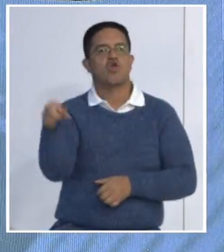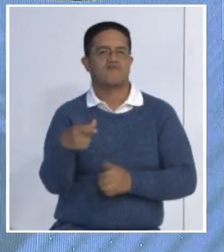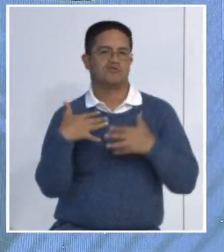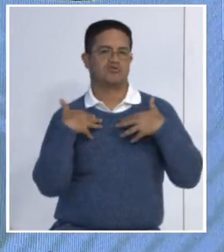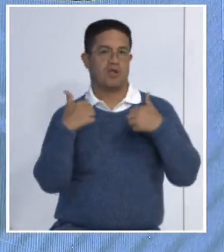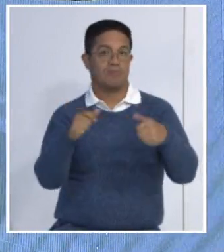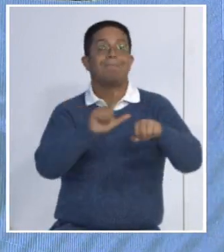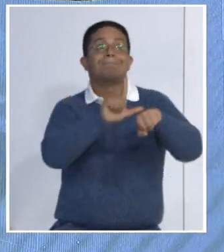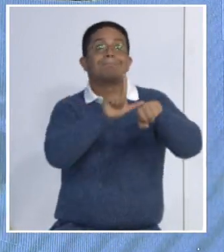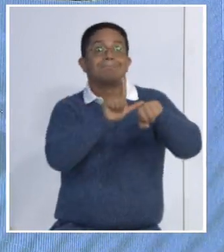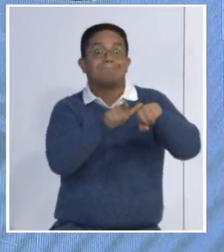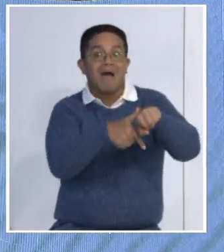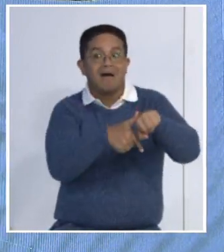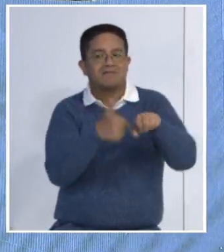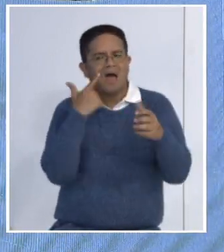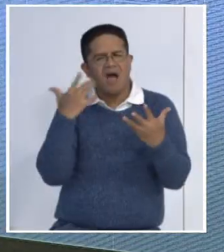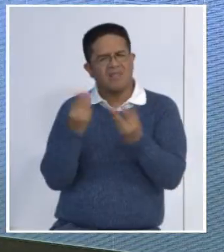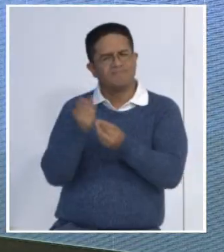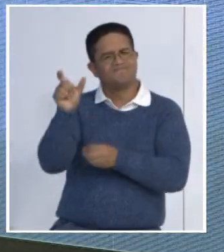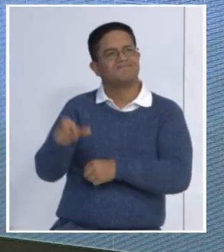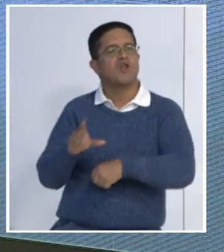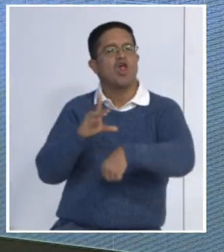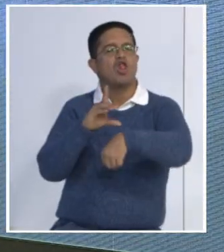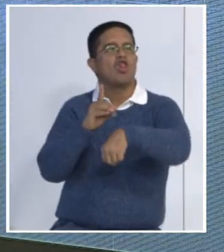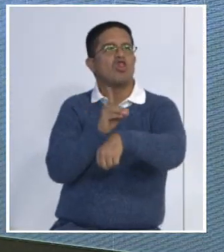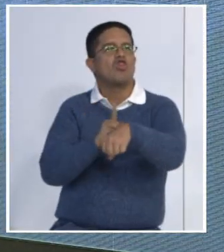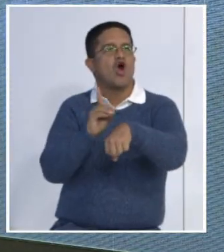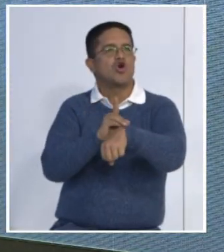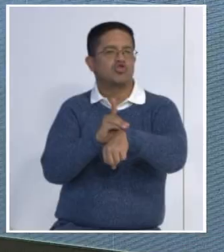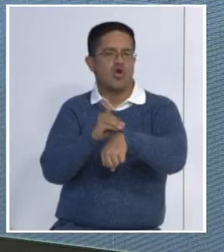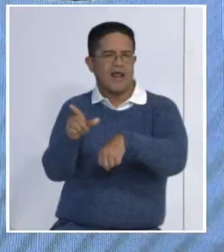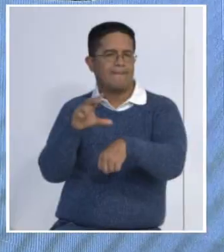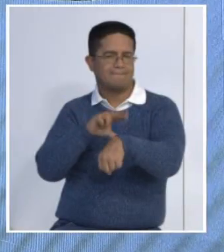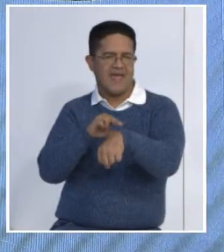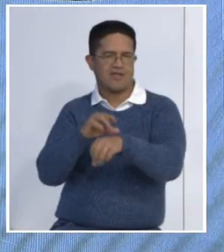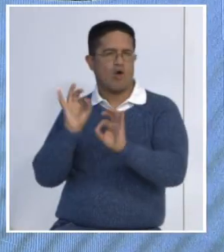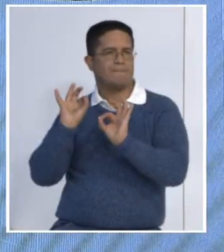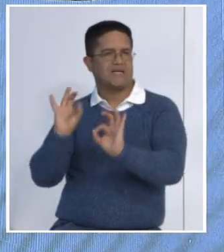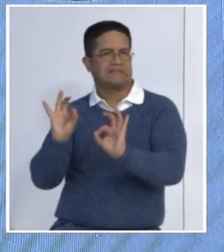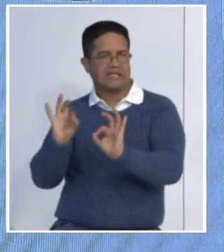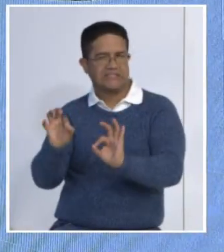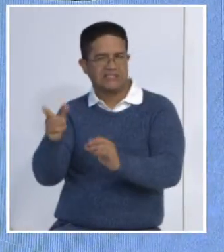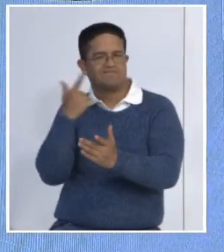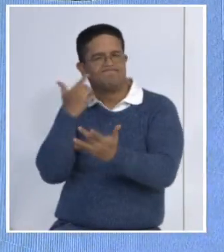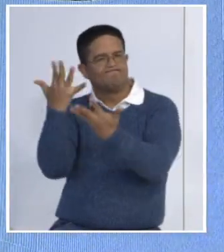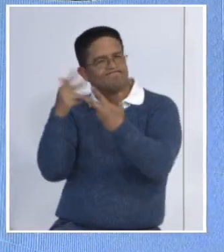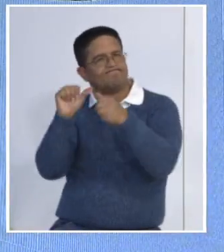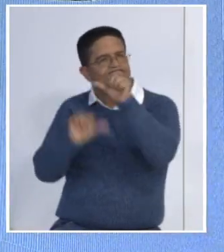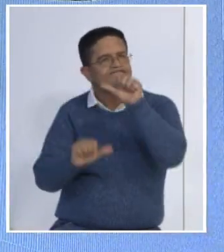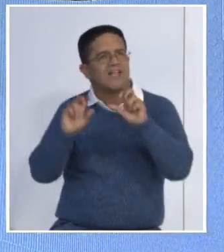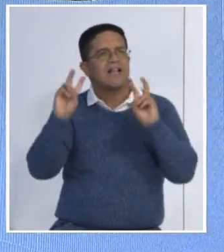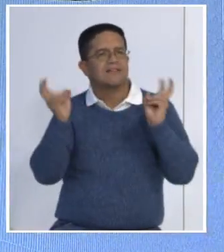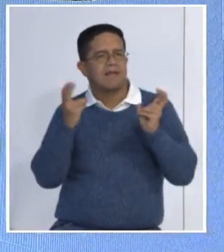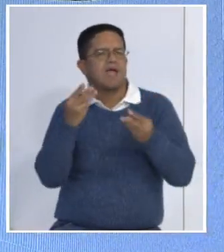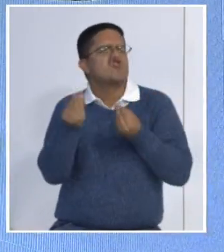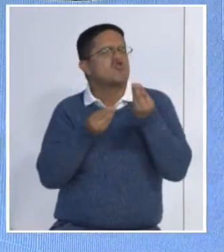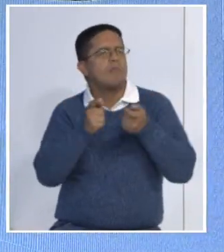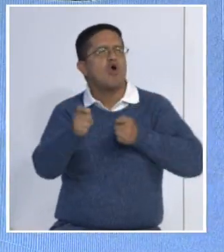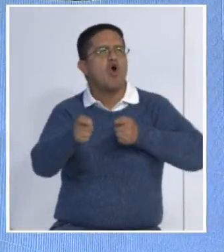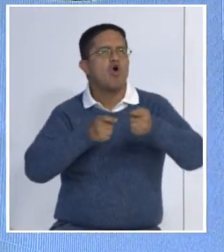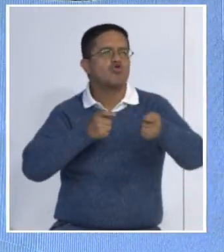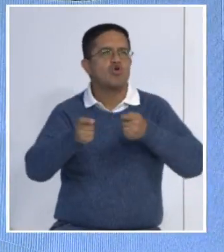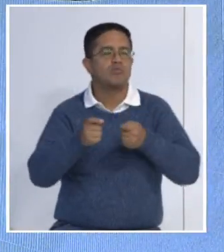parte, nos estará acompañando la doctora Yoxibel Lima, médico infectólogo para hablar sobre el dengue, el chikungunya y el control de los vectores.